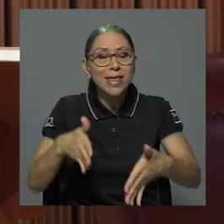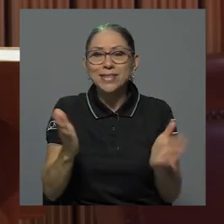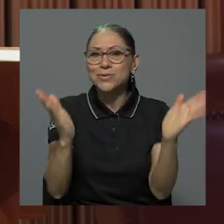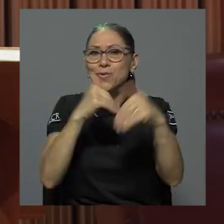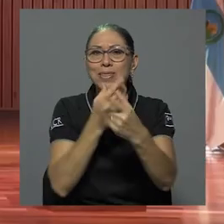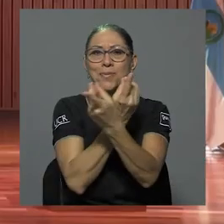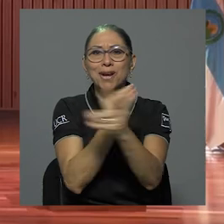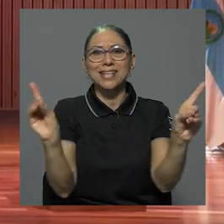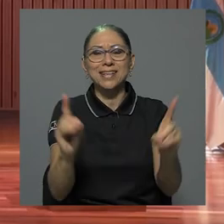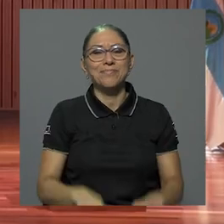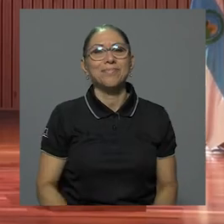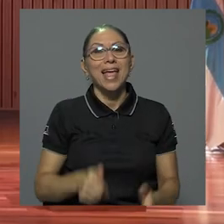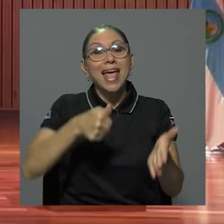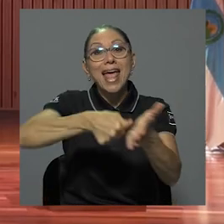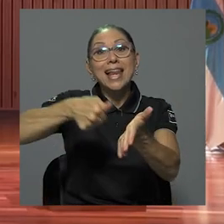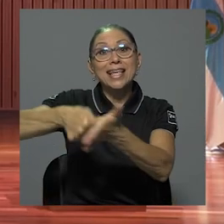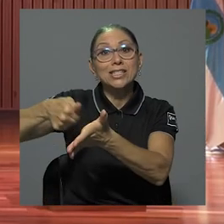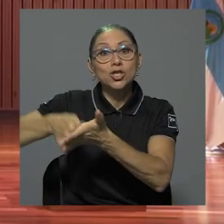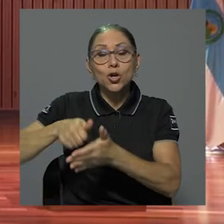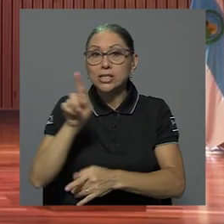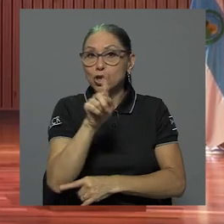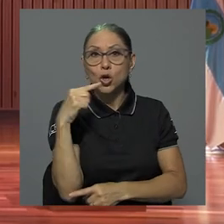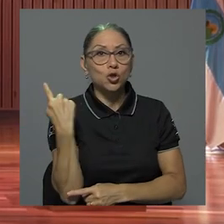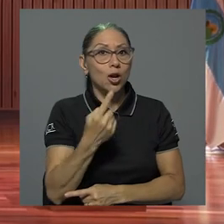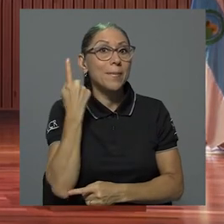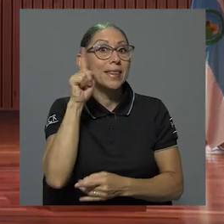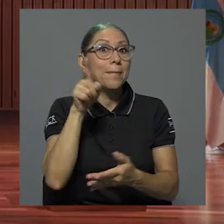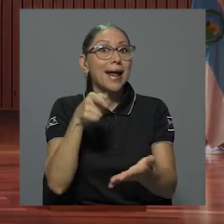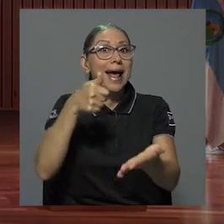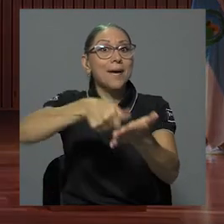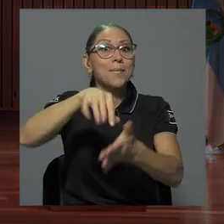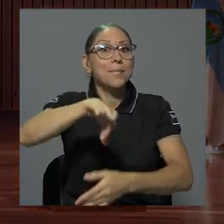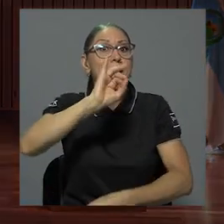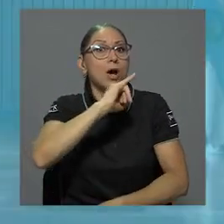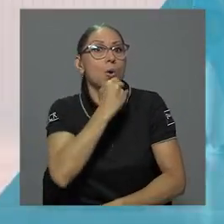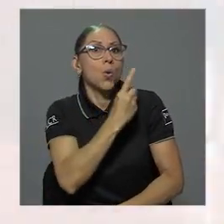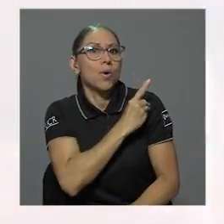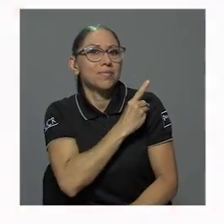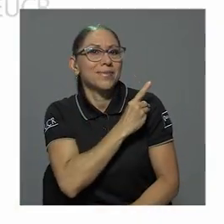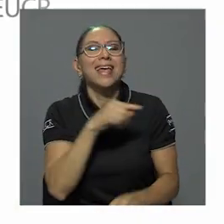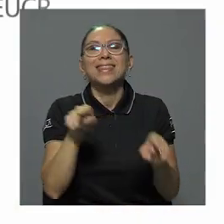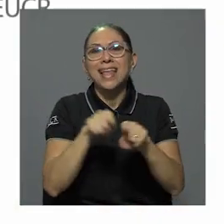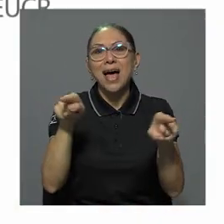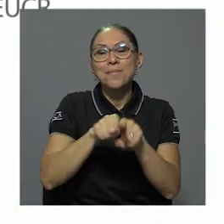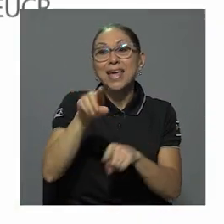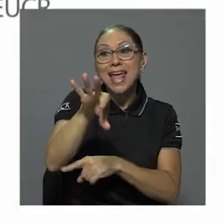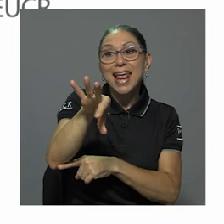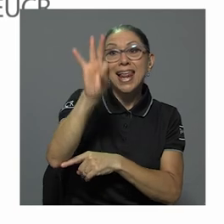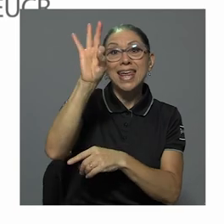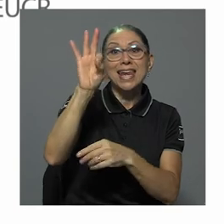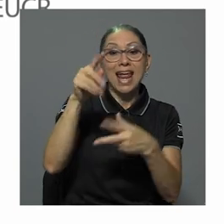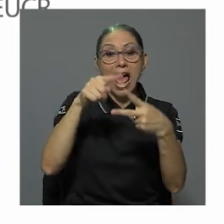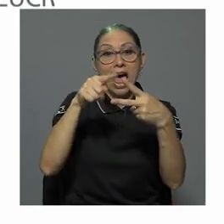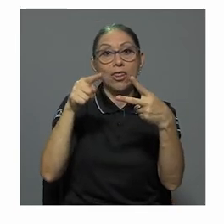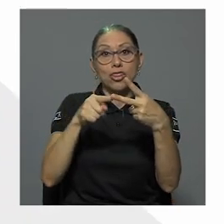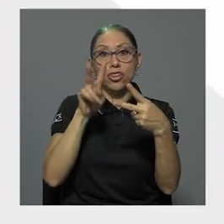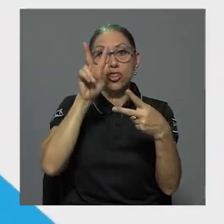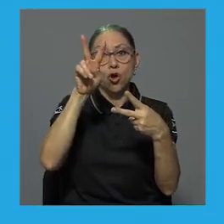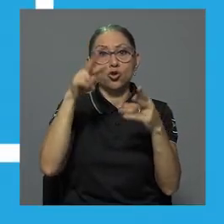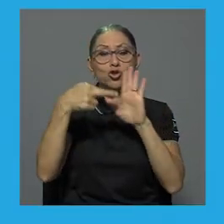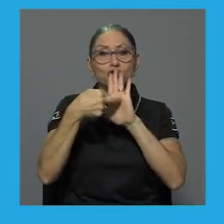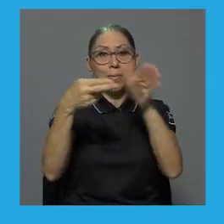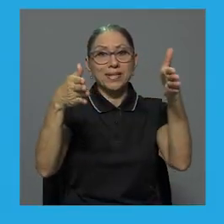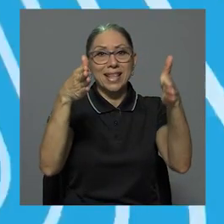Las elecciones no solo son para elegir el directorio, sino también para elegir a las dos representaciones